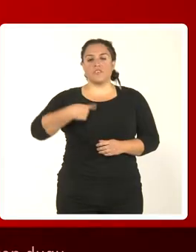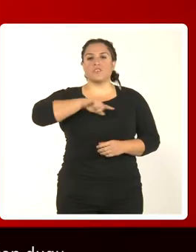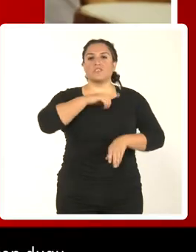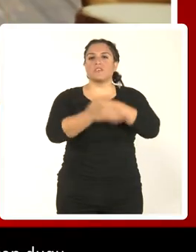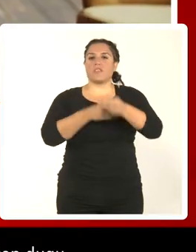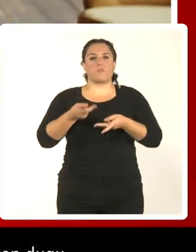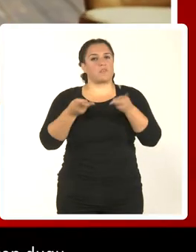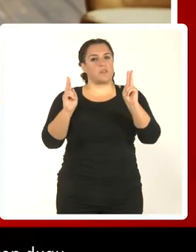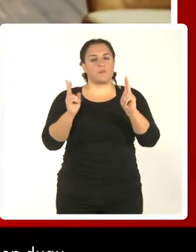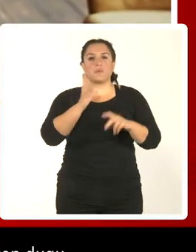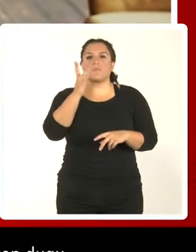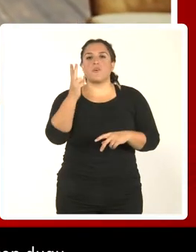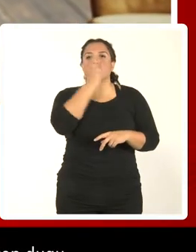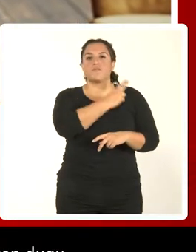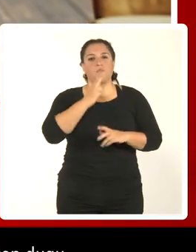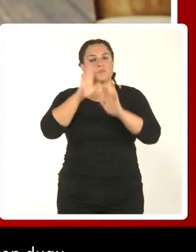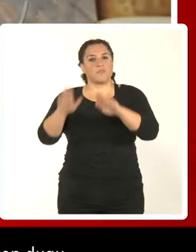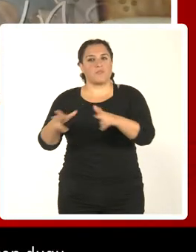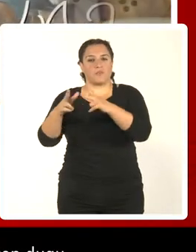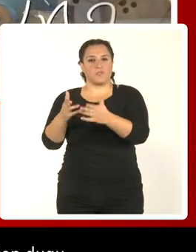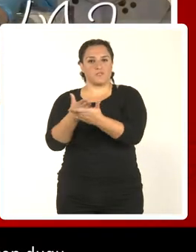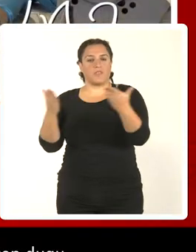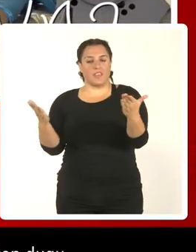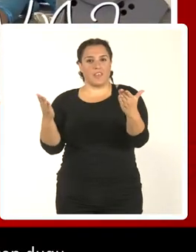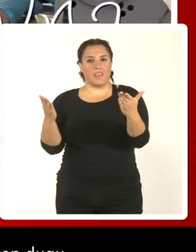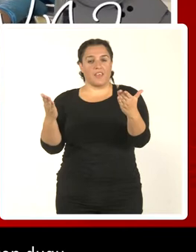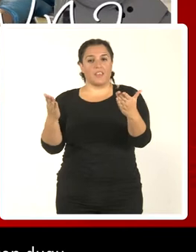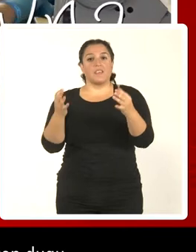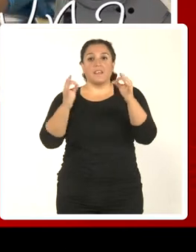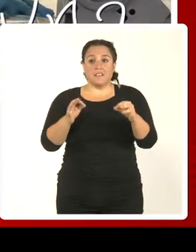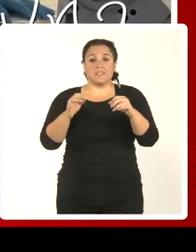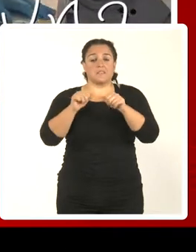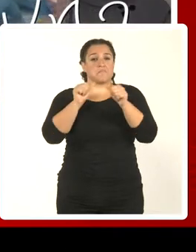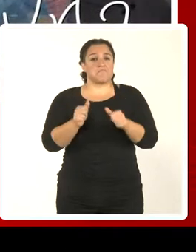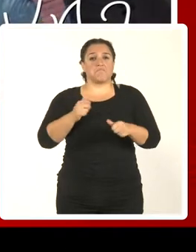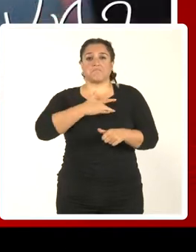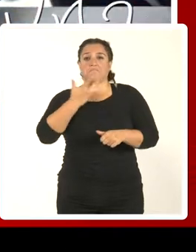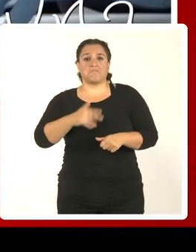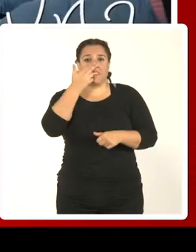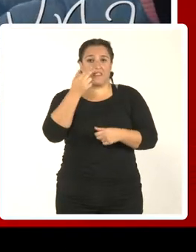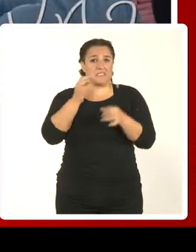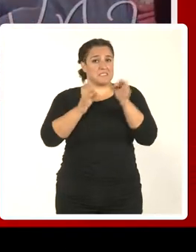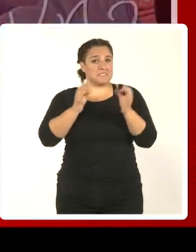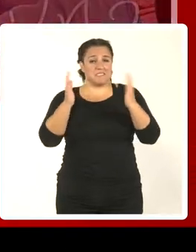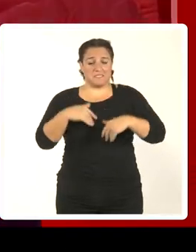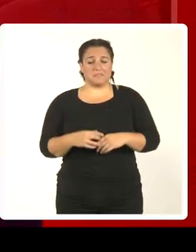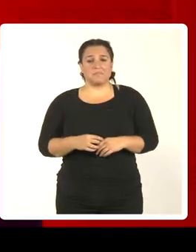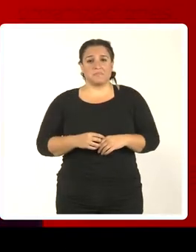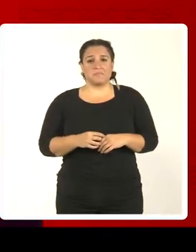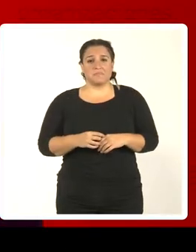Actuamos desde nuestra libertad y desde nuestro compromiso personal con el prójimo de manera altruista y desinteresada.